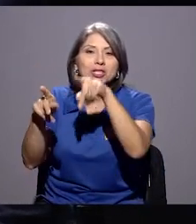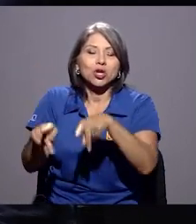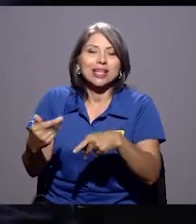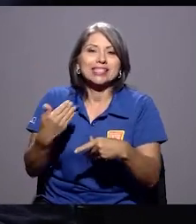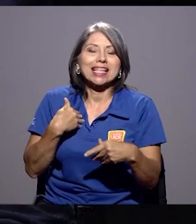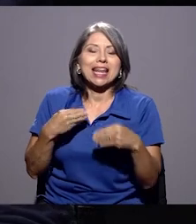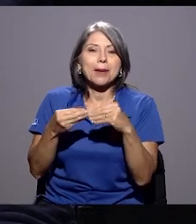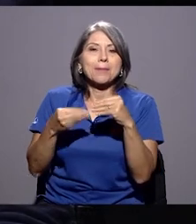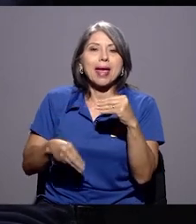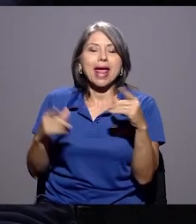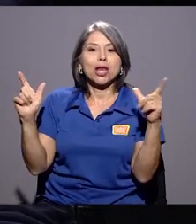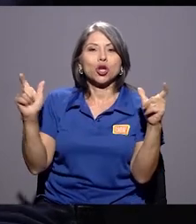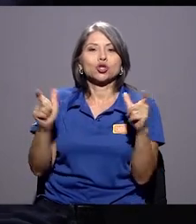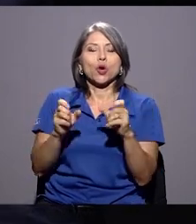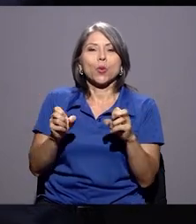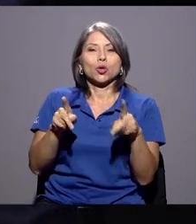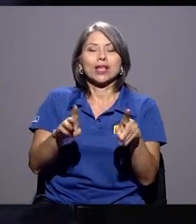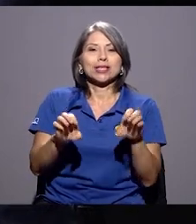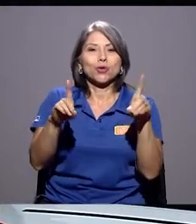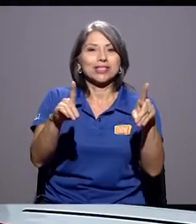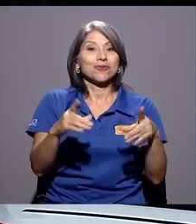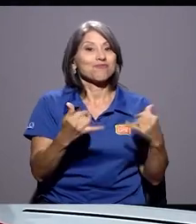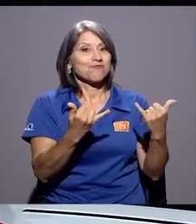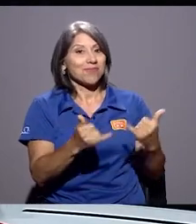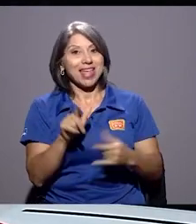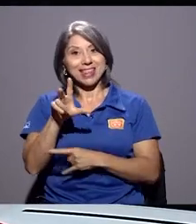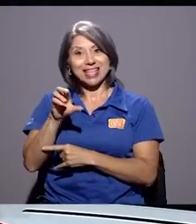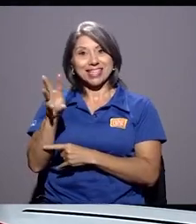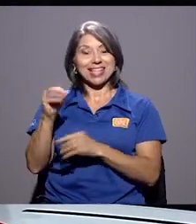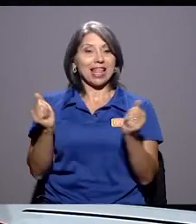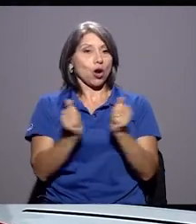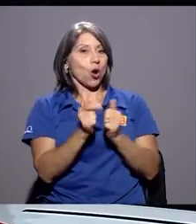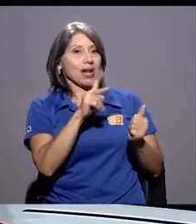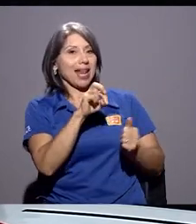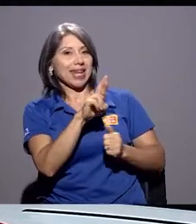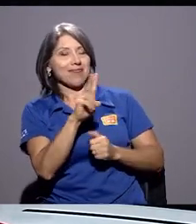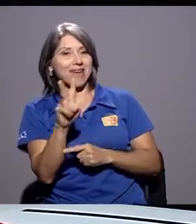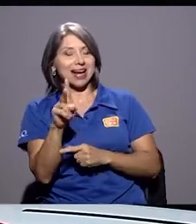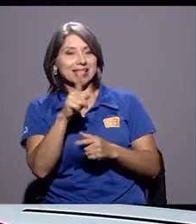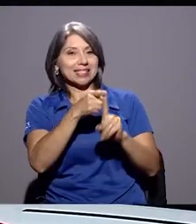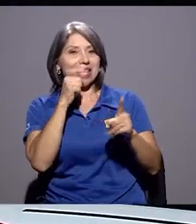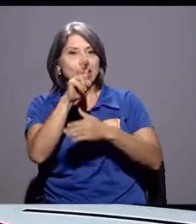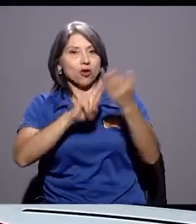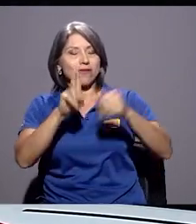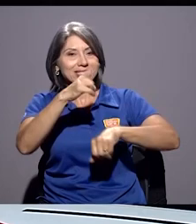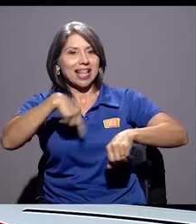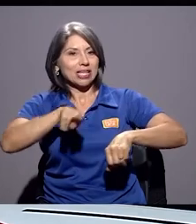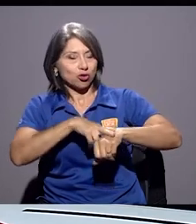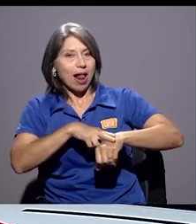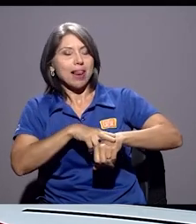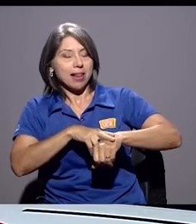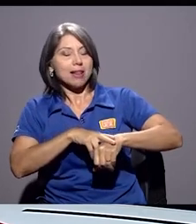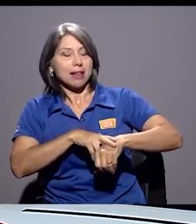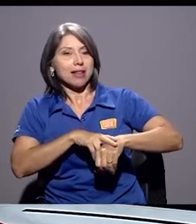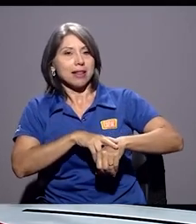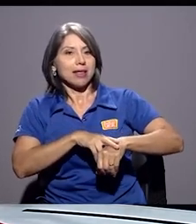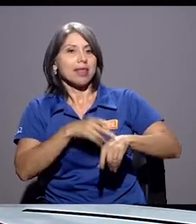menos oportunidades de educación. Me quedo con eso. Estoy en 360 con Leiner Vargas de la Universidad Nacional,